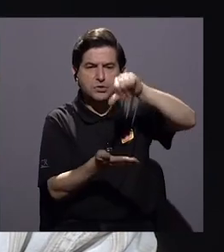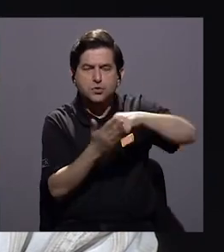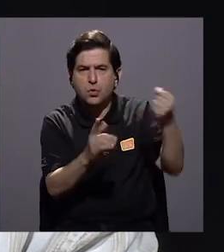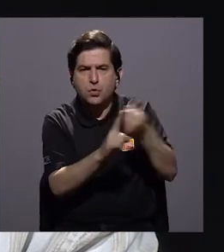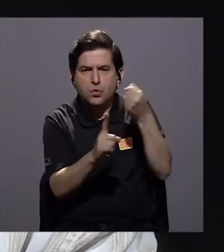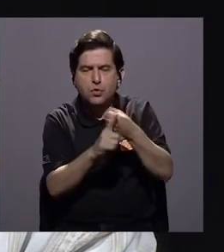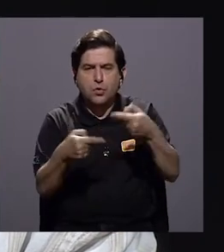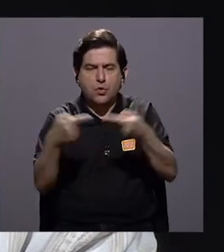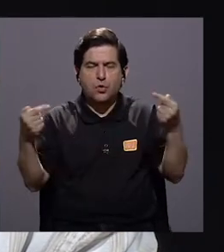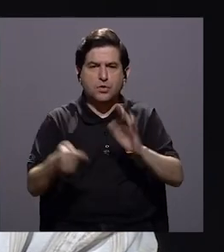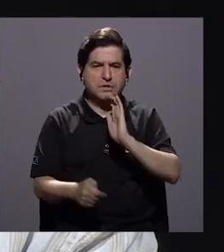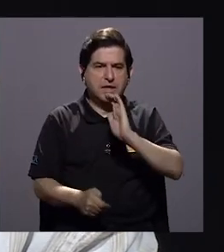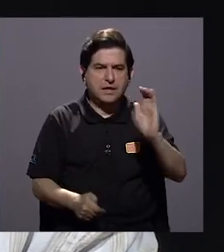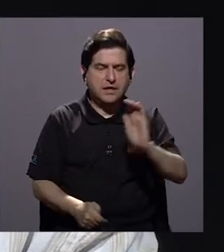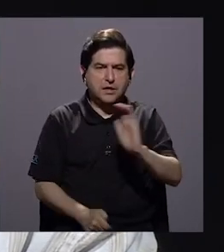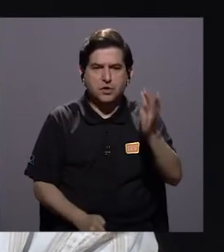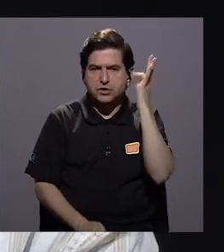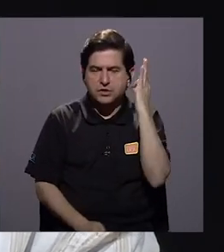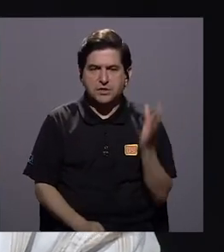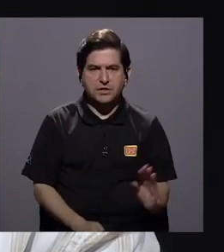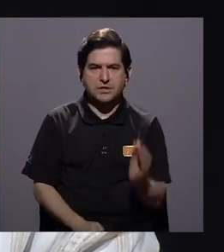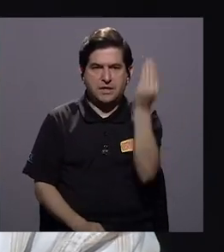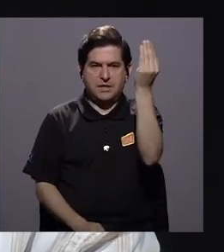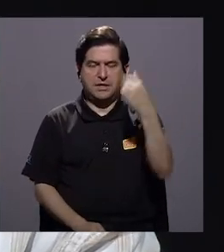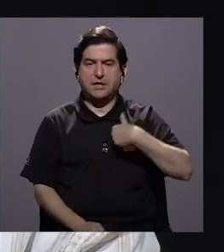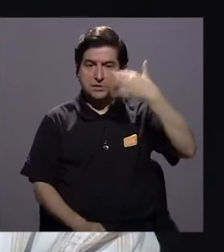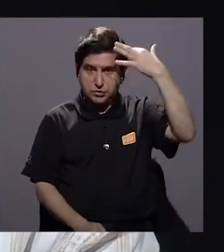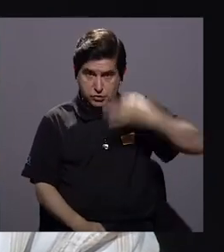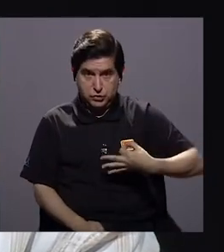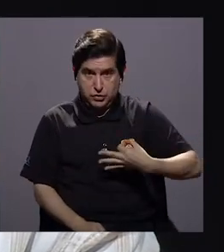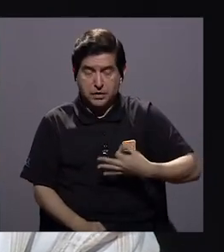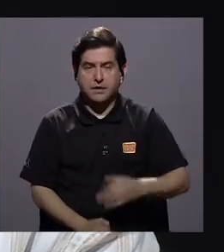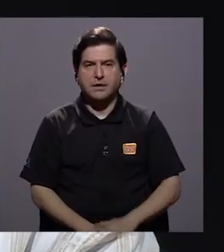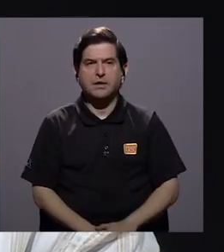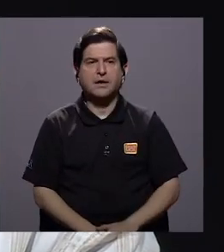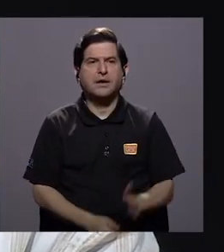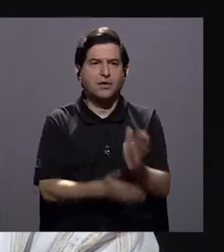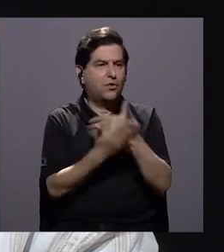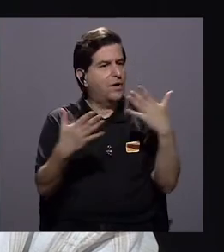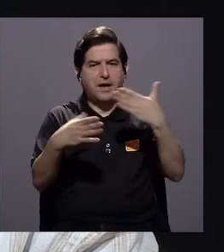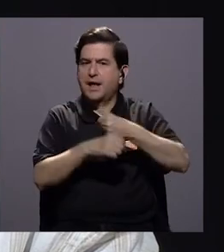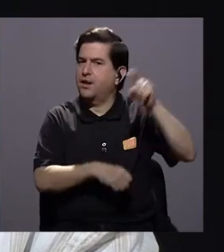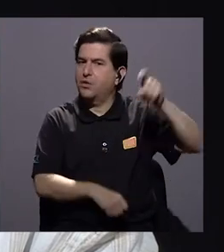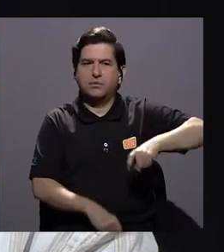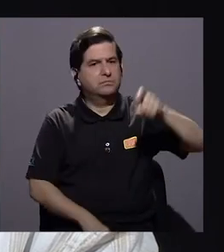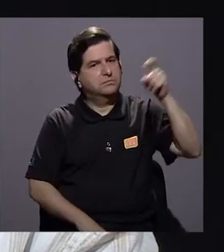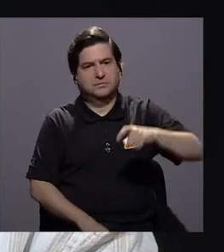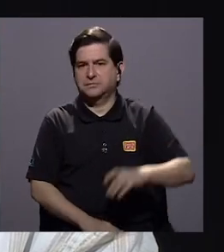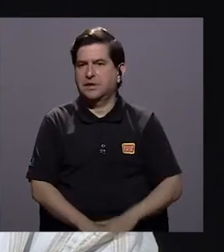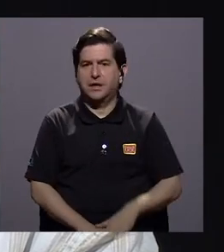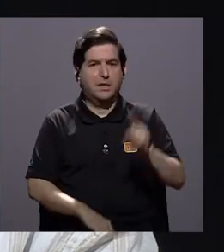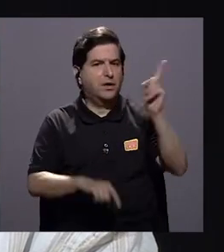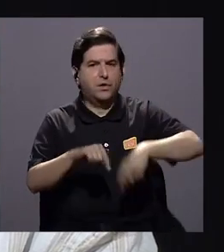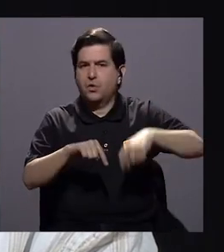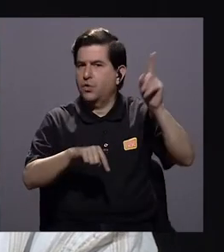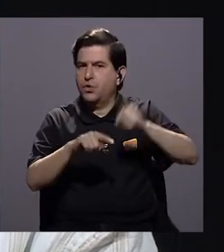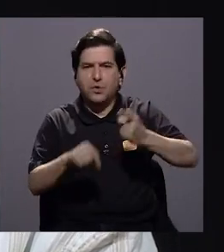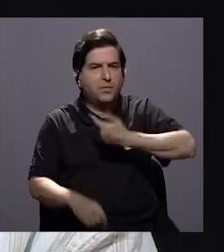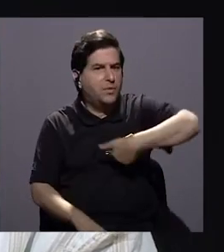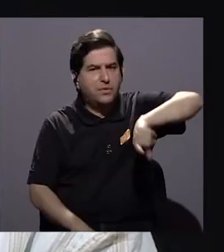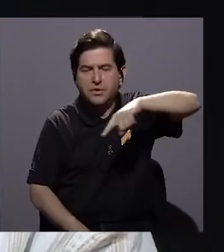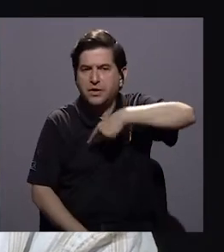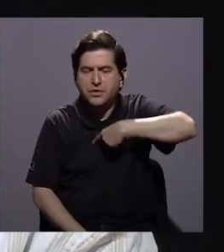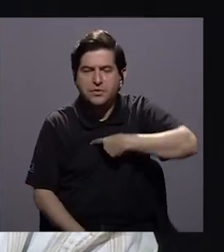Violencias contra Niños, Niñas y Adolescentes. Porque creo que algo hay que hacer. No podemos quedar